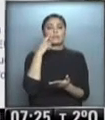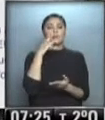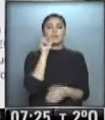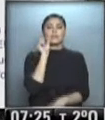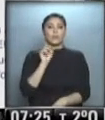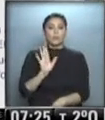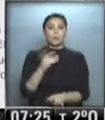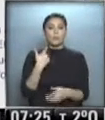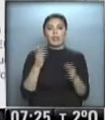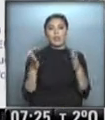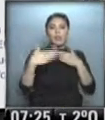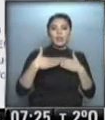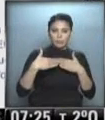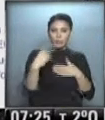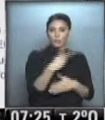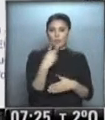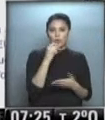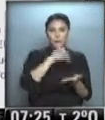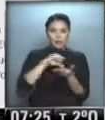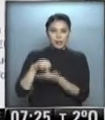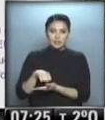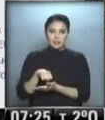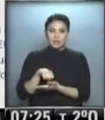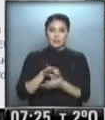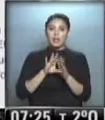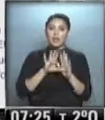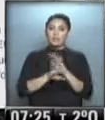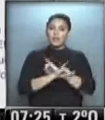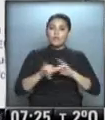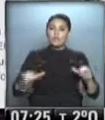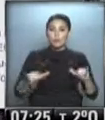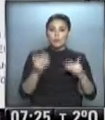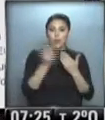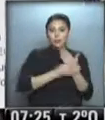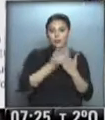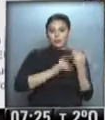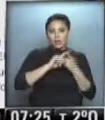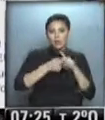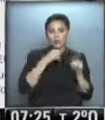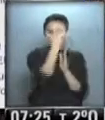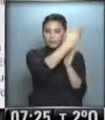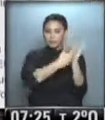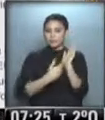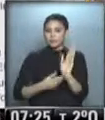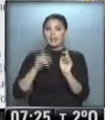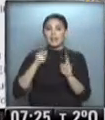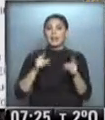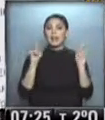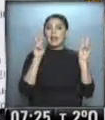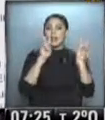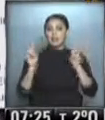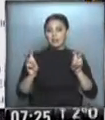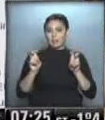condicionen los vínculos entre ambas naciones, de acuerdo a lo que informó la cancillería a través de un comunicado. Además de la cuestión